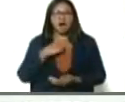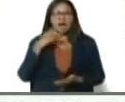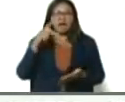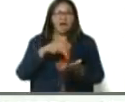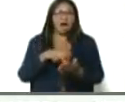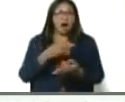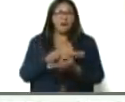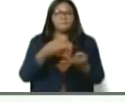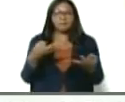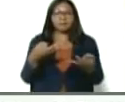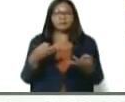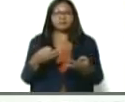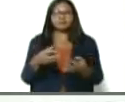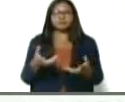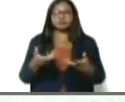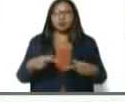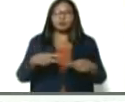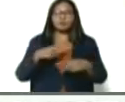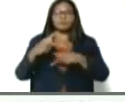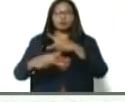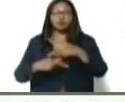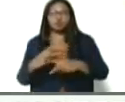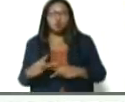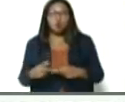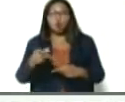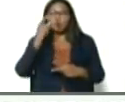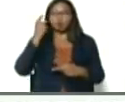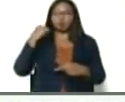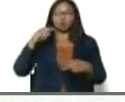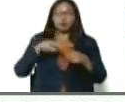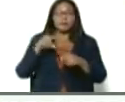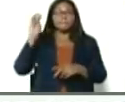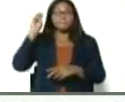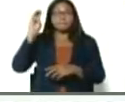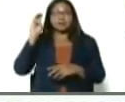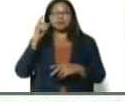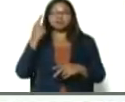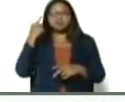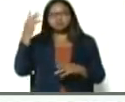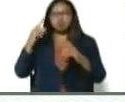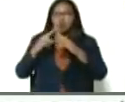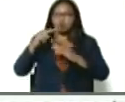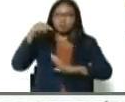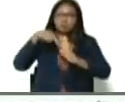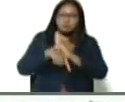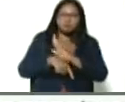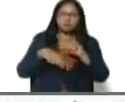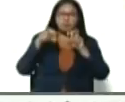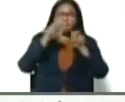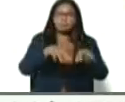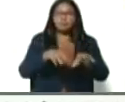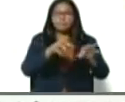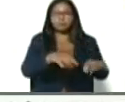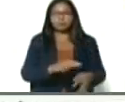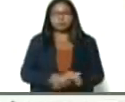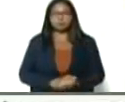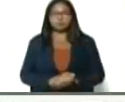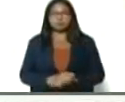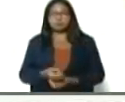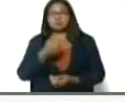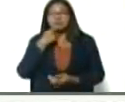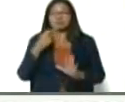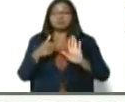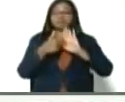enriquecimiento constante con los productores, productoras, los maestros campos, los maestros pueblos. Así que desde esta hermosa